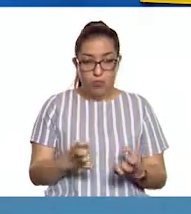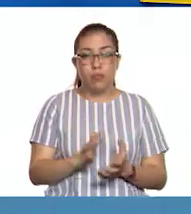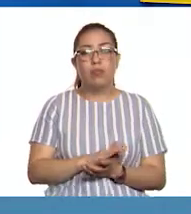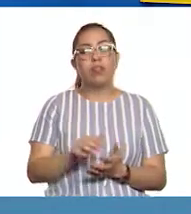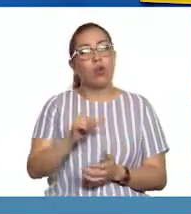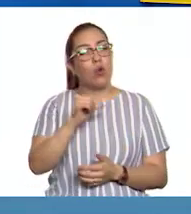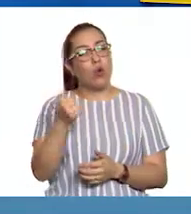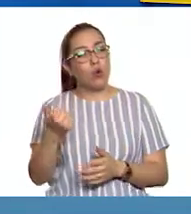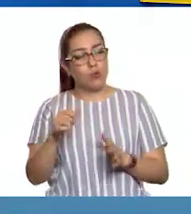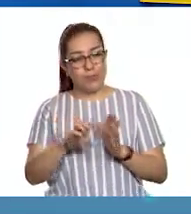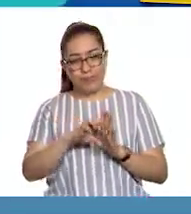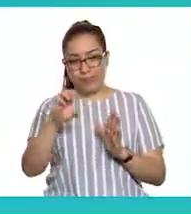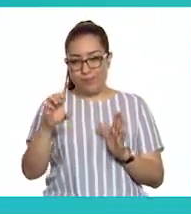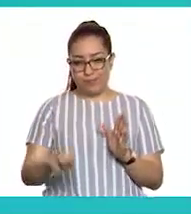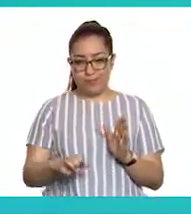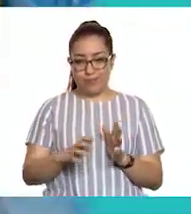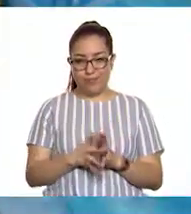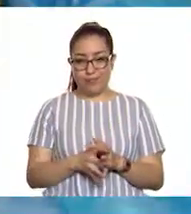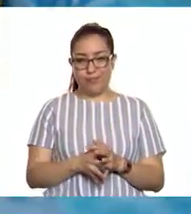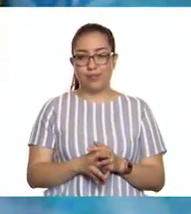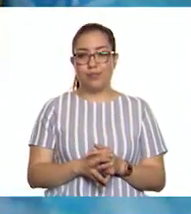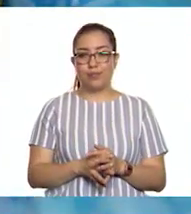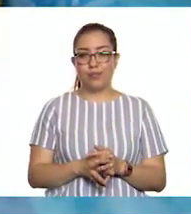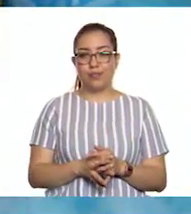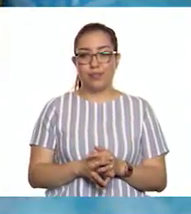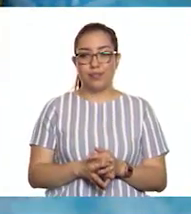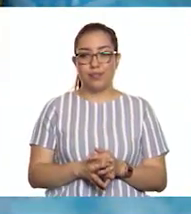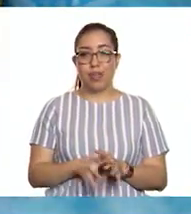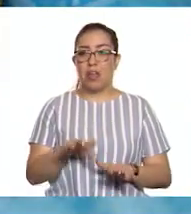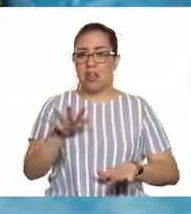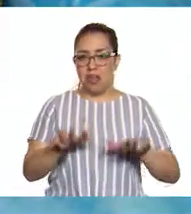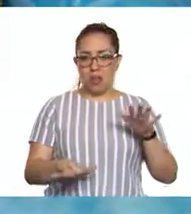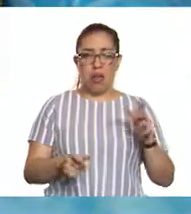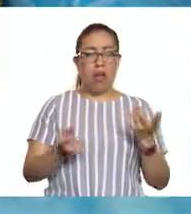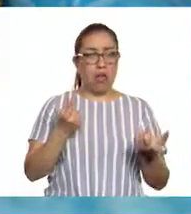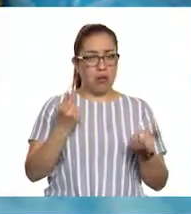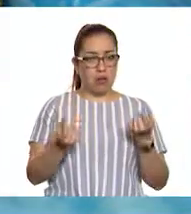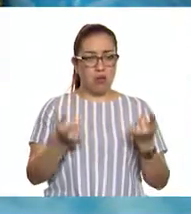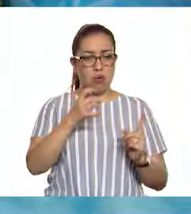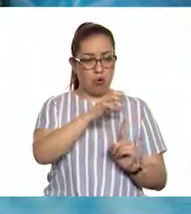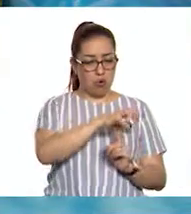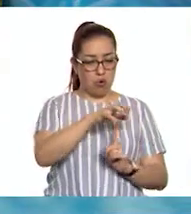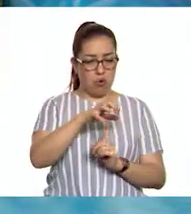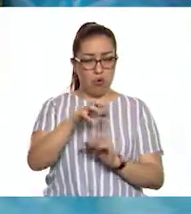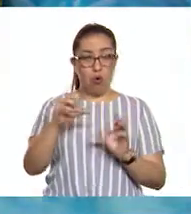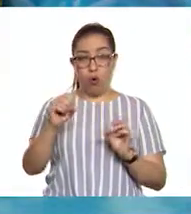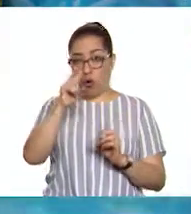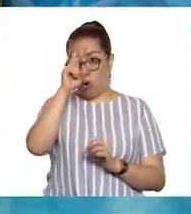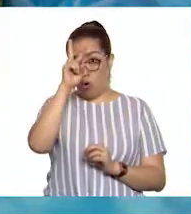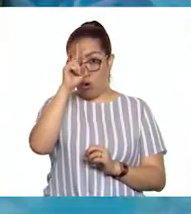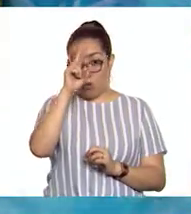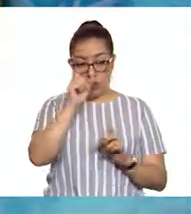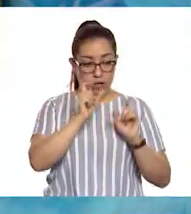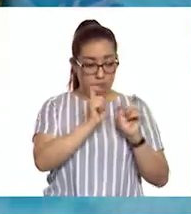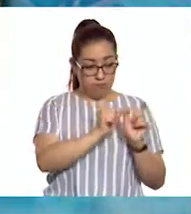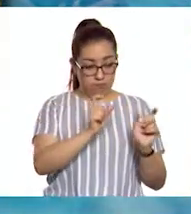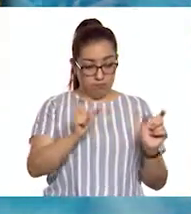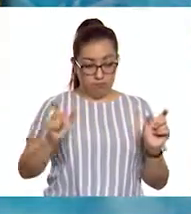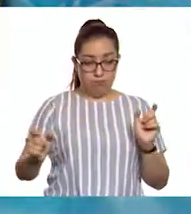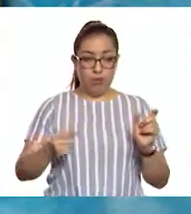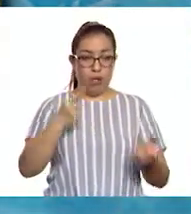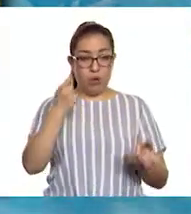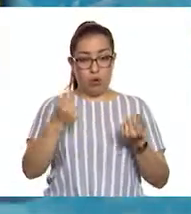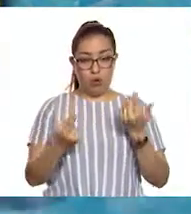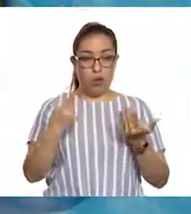ejemplo de la relación simbiótica se establece entre ciertas especies de hongos y hormigas en las que las hormigas se alimentan de los